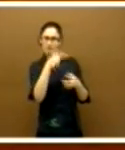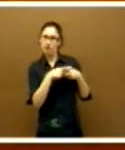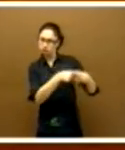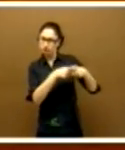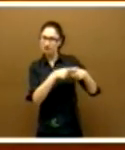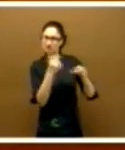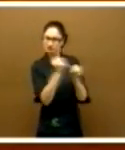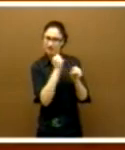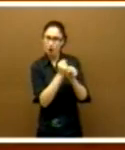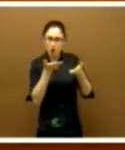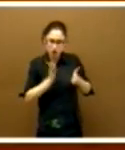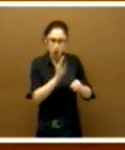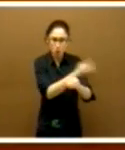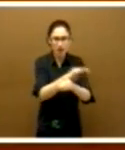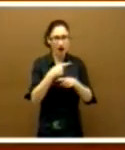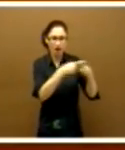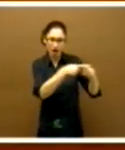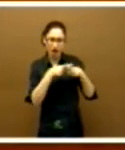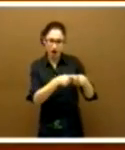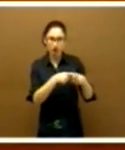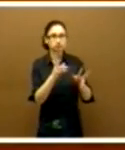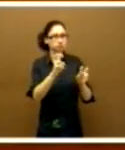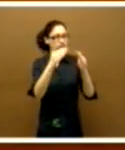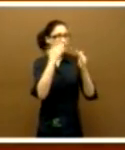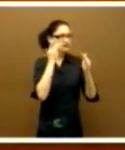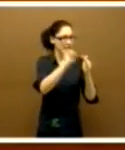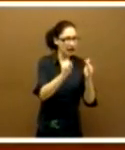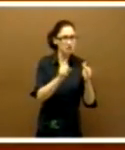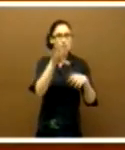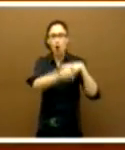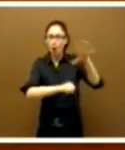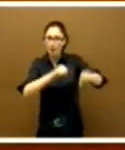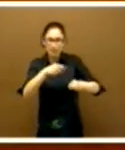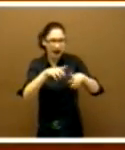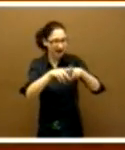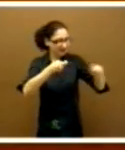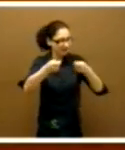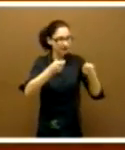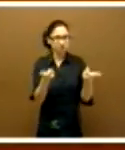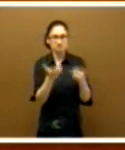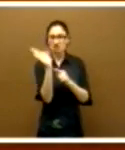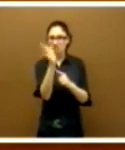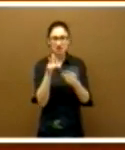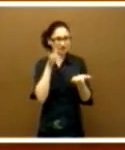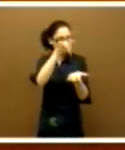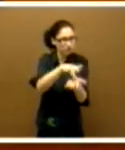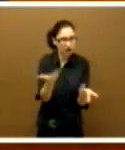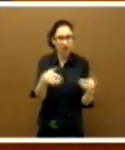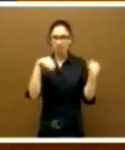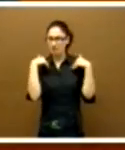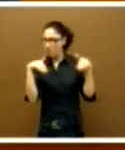hijos y los mayores, las tareas del hogar, las compras del supermercado, ir al cine con ellos, practicar